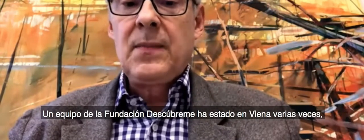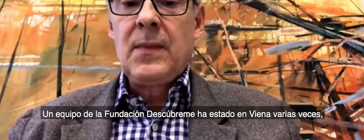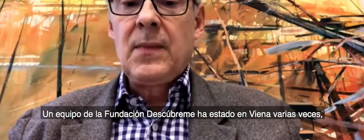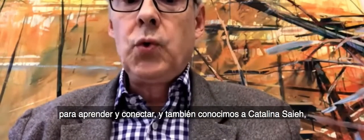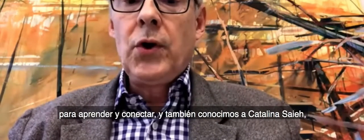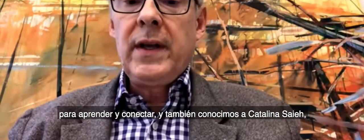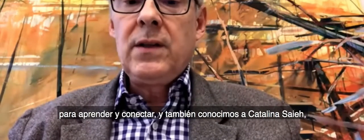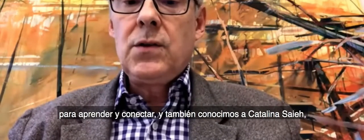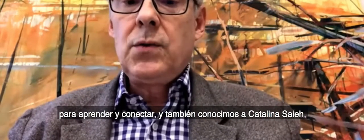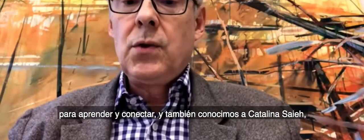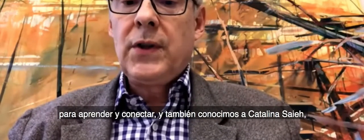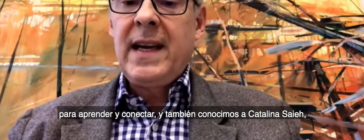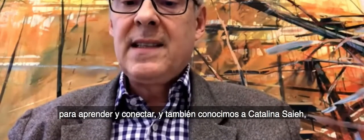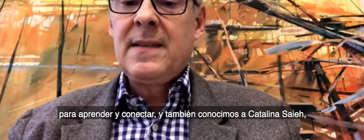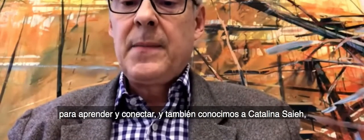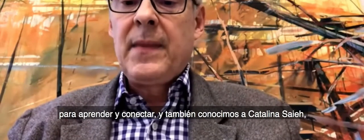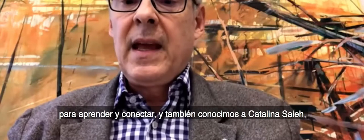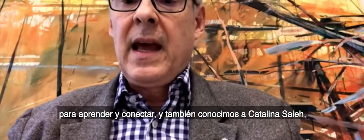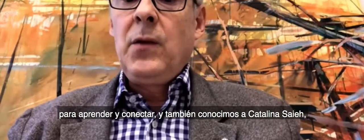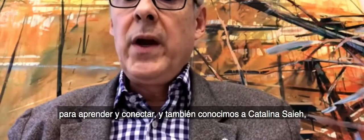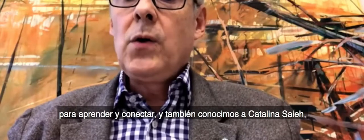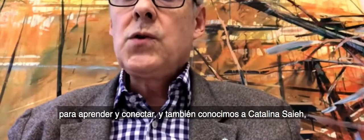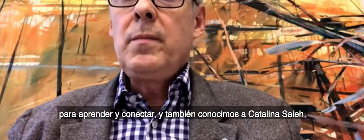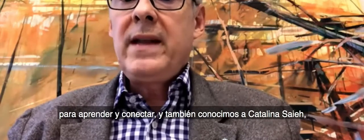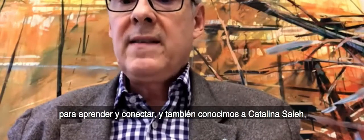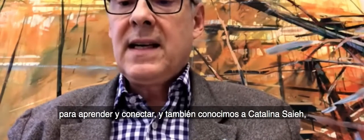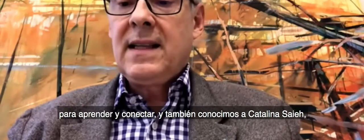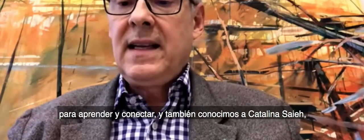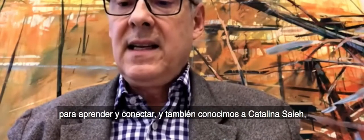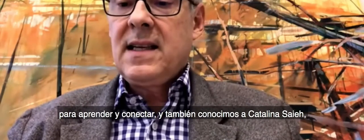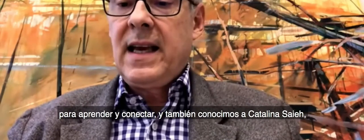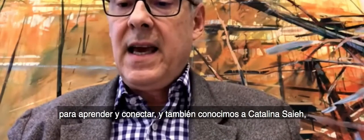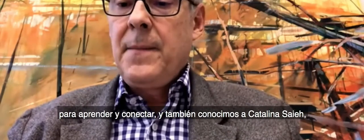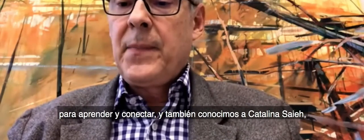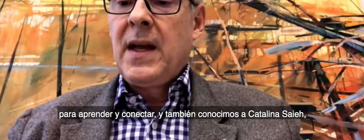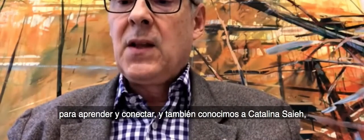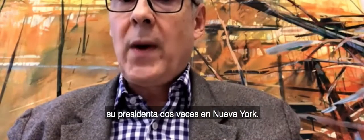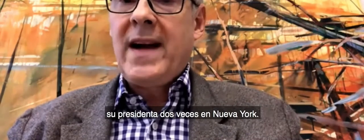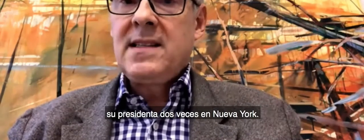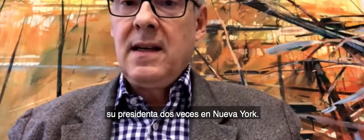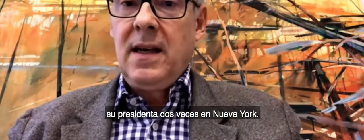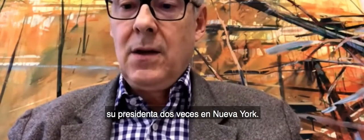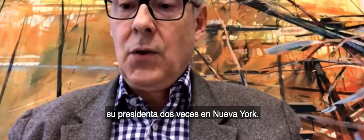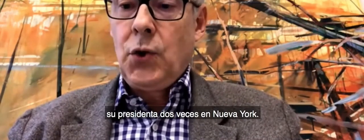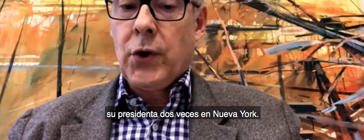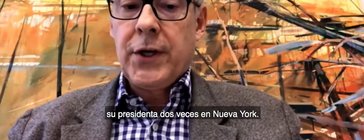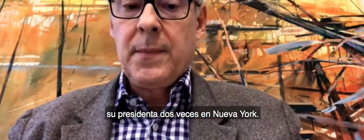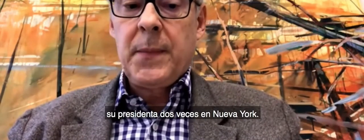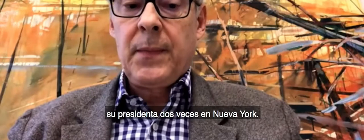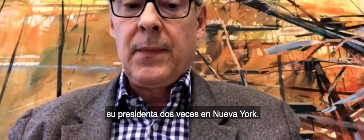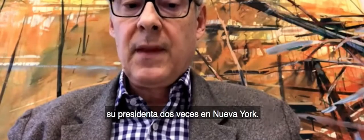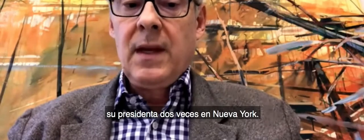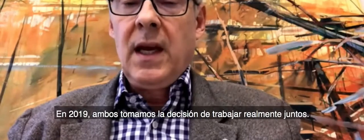to learn and to connect. And we also met Catalina Zayet twice in New